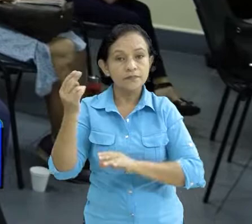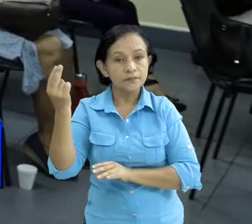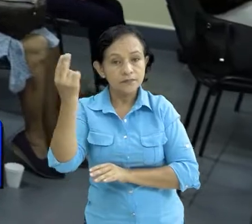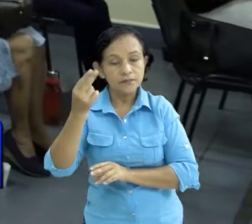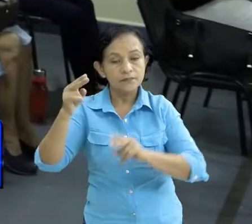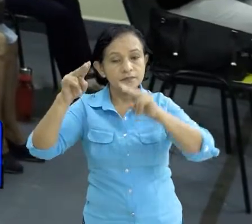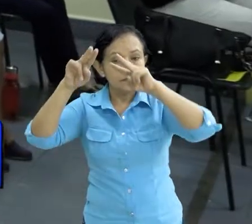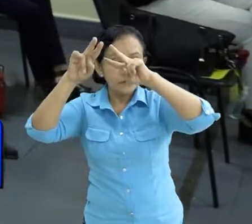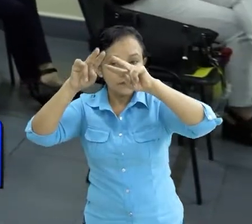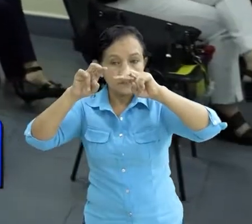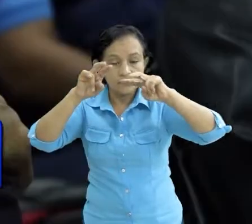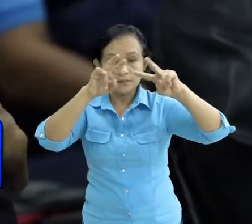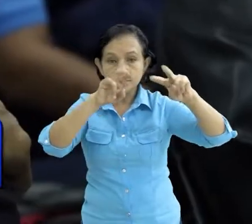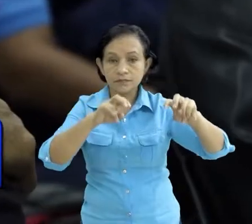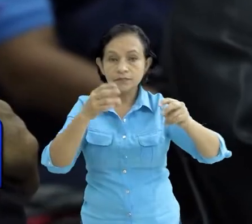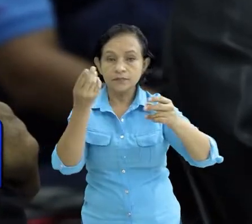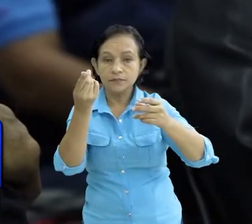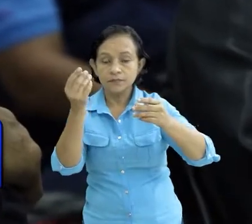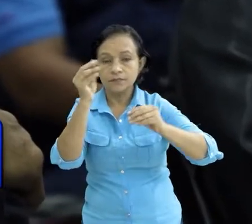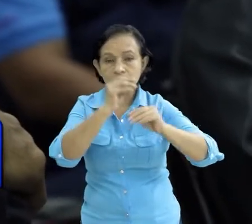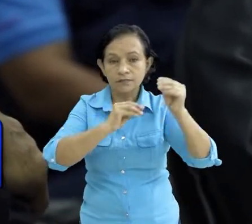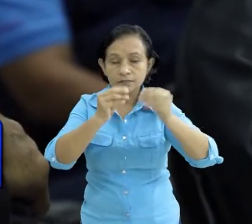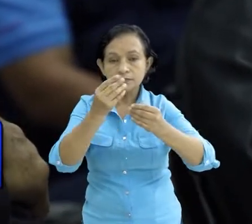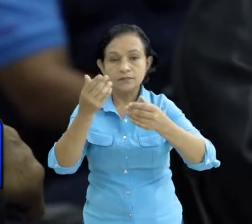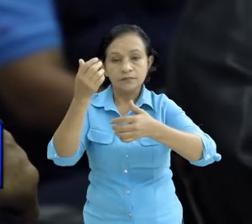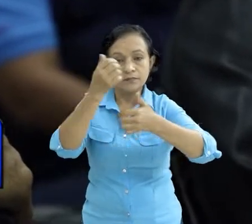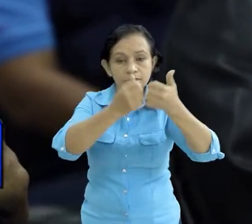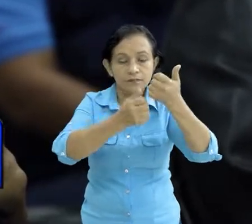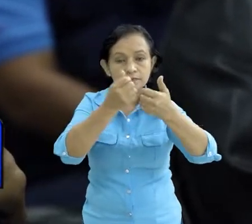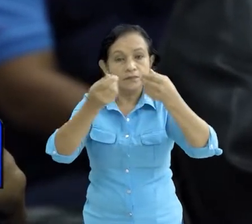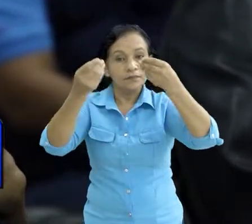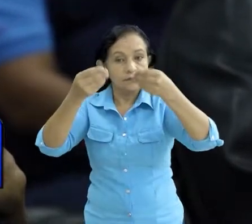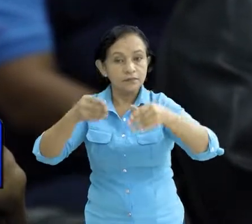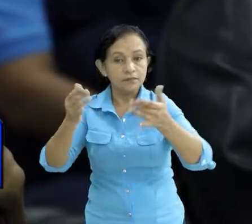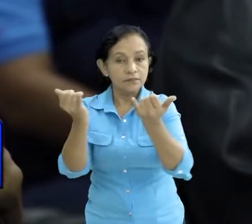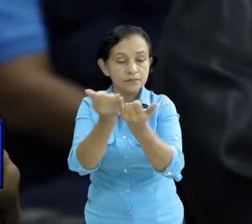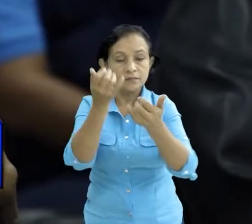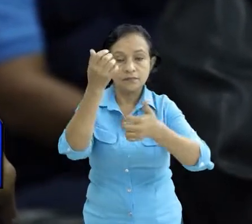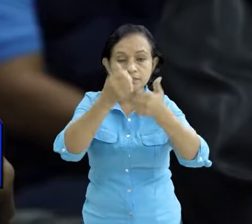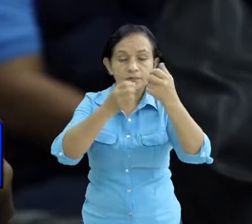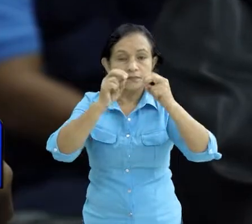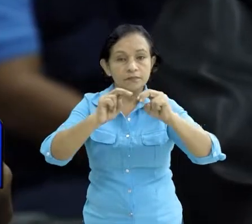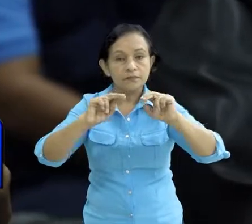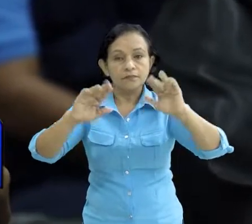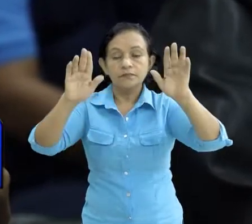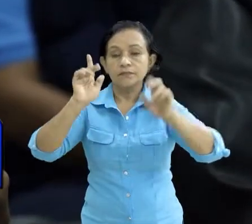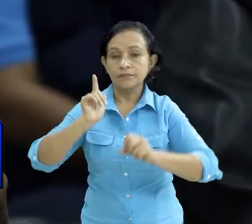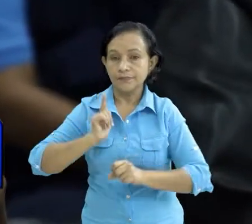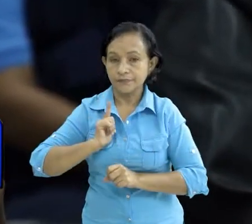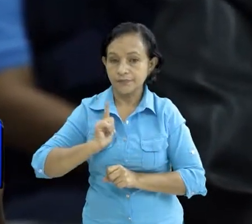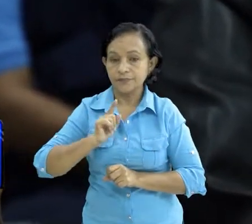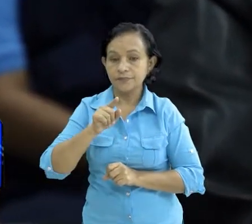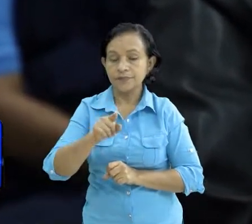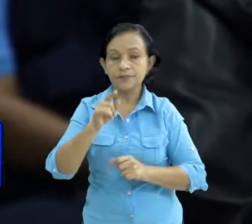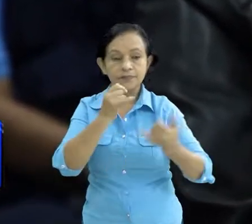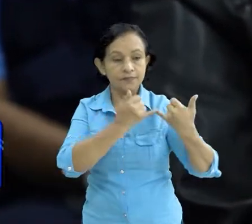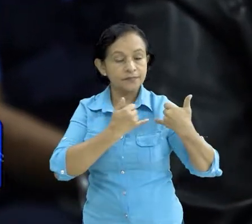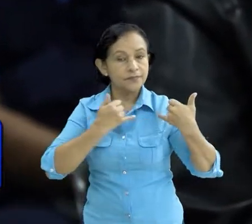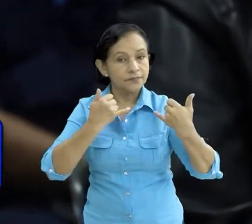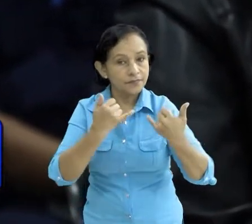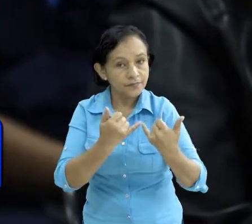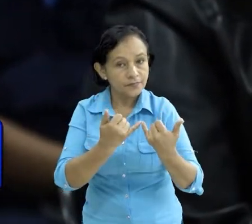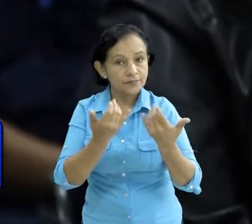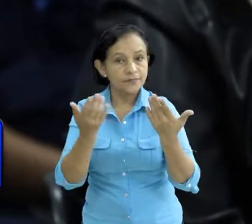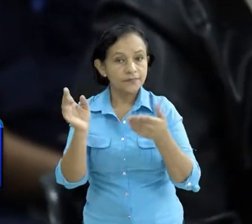para la evaluación económica de daños y pérdidas post desastre están presentes las instituciones